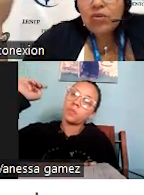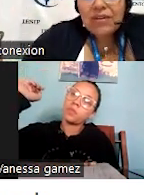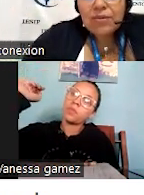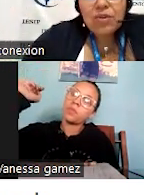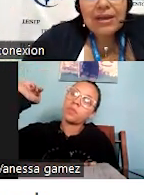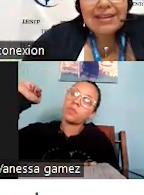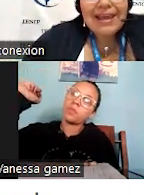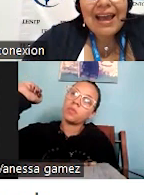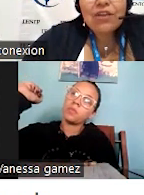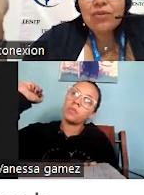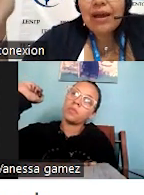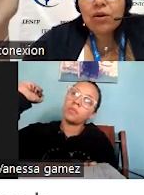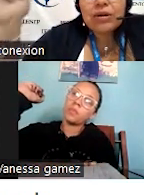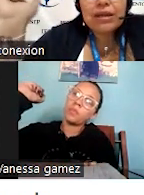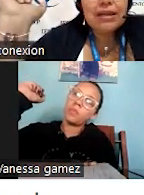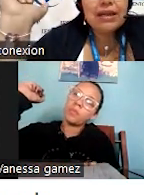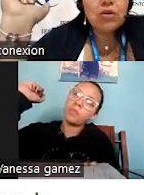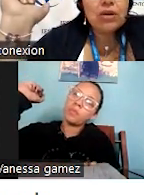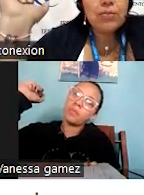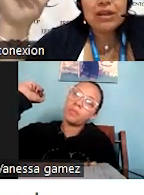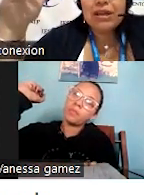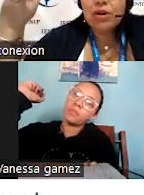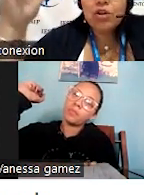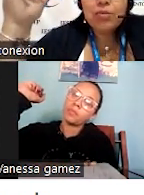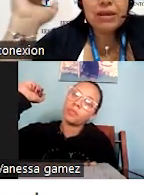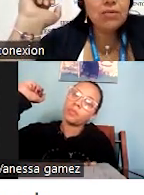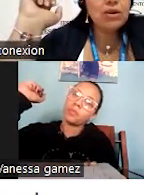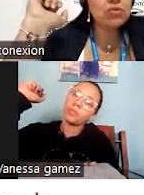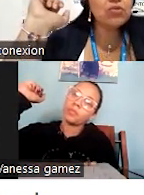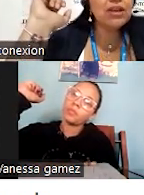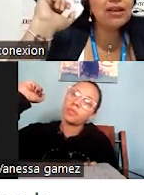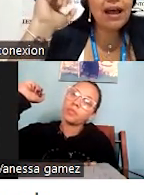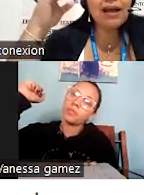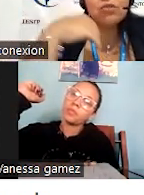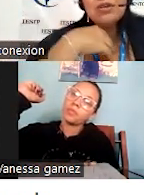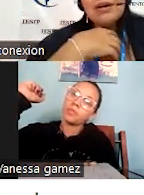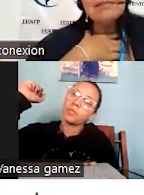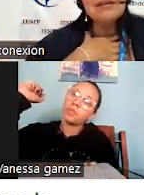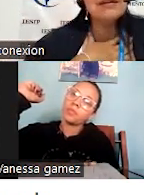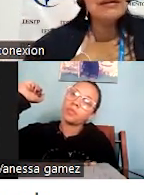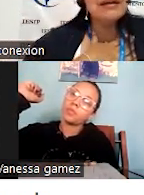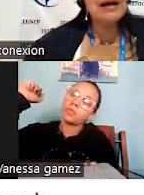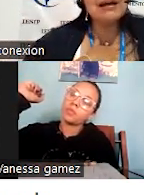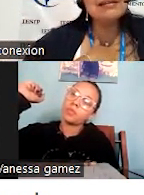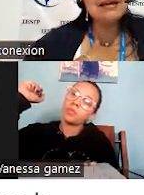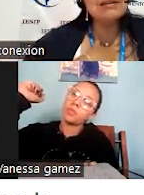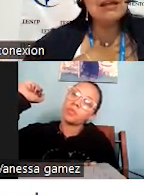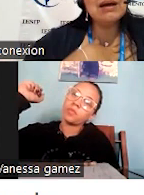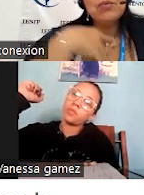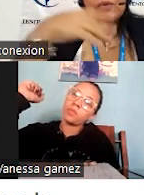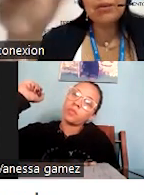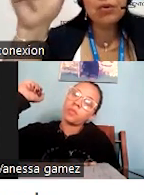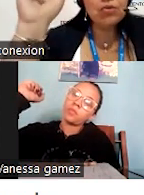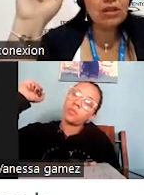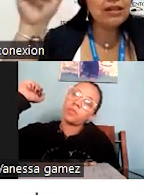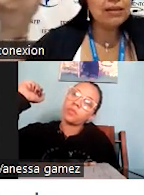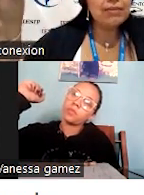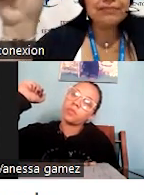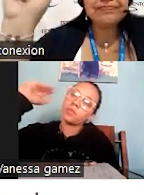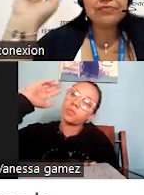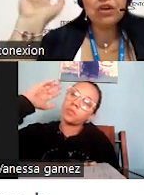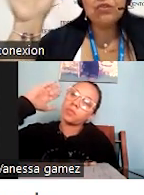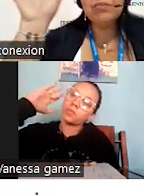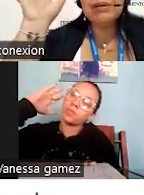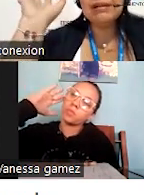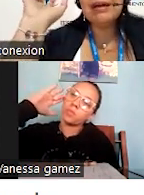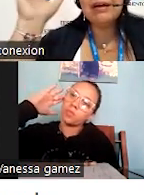Ofrecer un servicio de calidad ayuda a corregir errores, porque no es lo mismo que tú llegues, ah, no, llegaste, ah, llegamos, por ejemplo, al hotel El